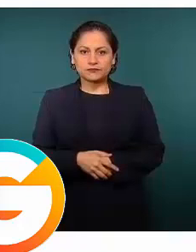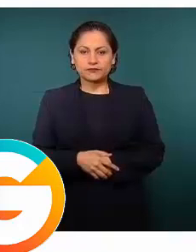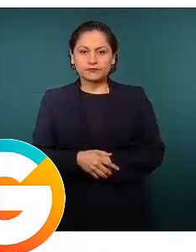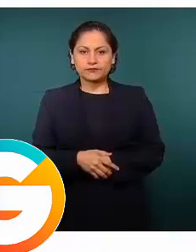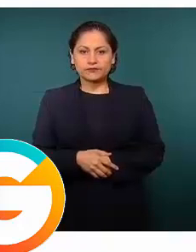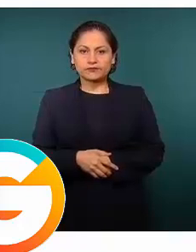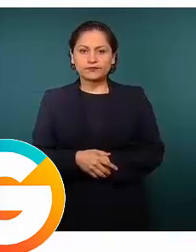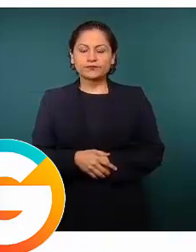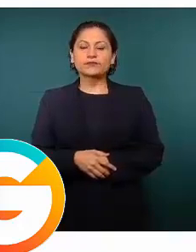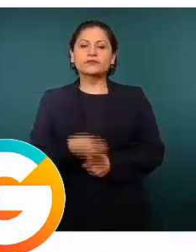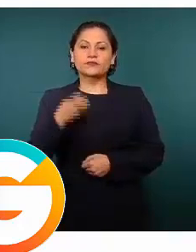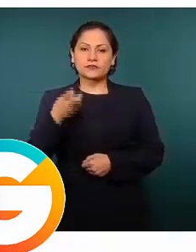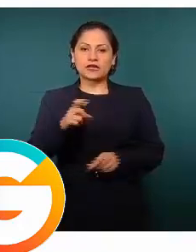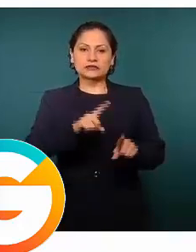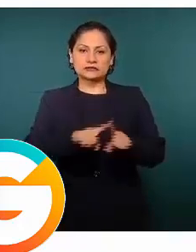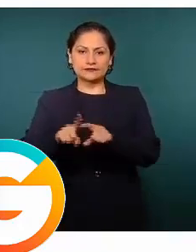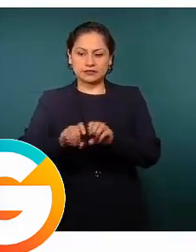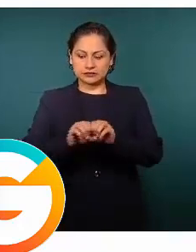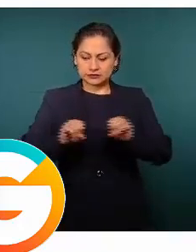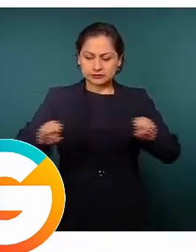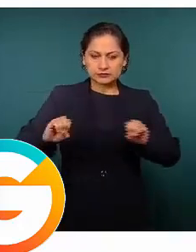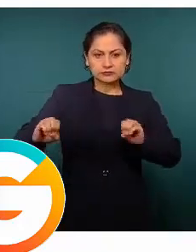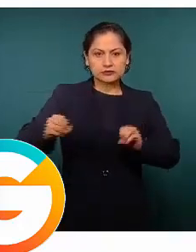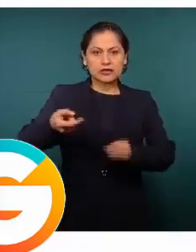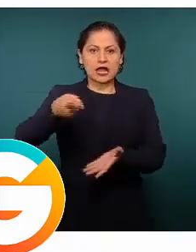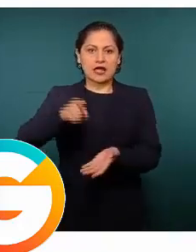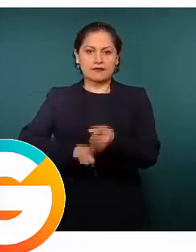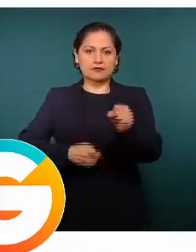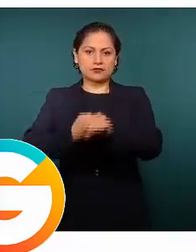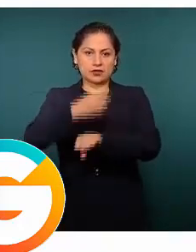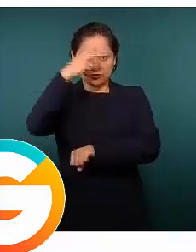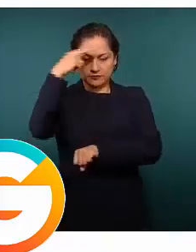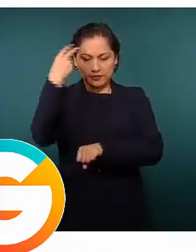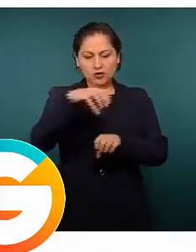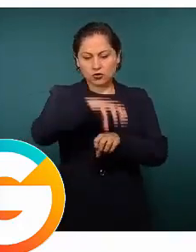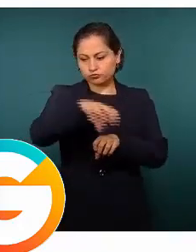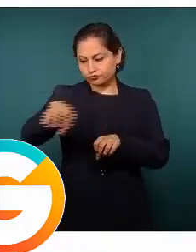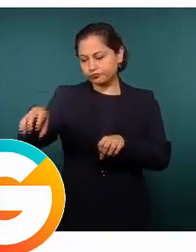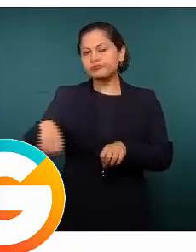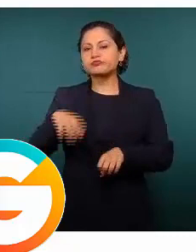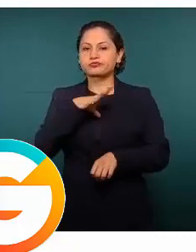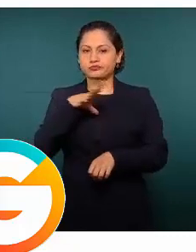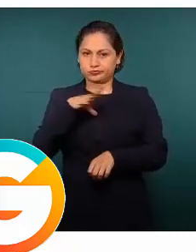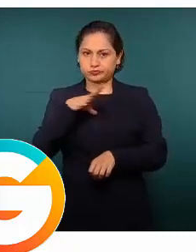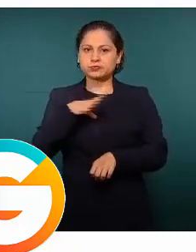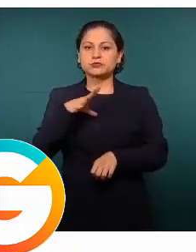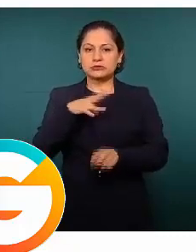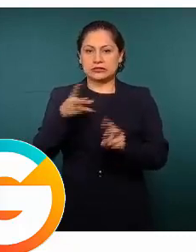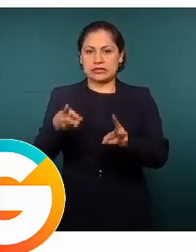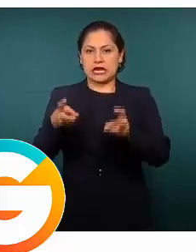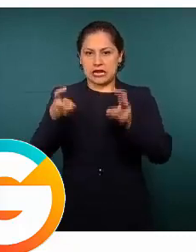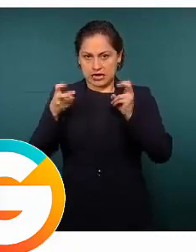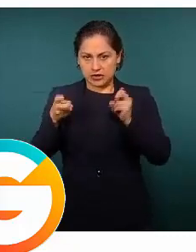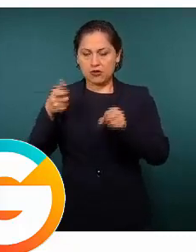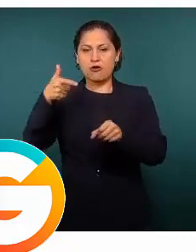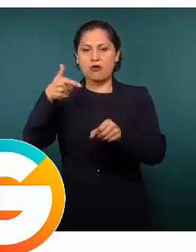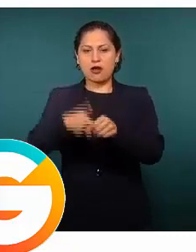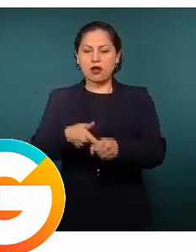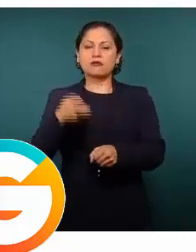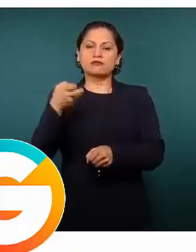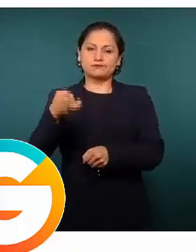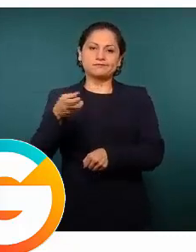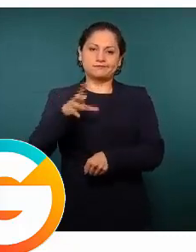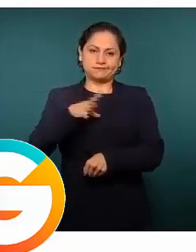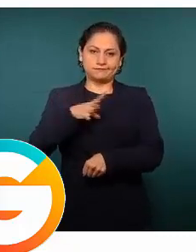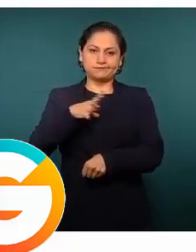presencia de ductos, tanto de gas como de combustible y el delito del robo de hidrocarburos también está presente. Se han